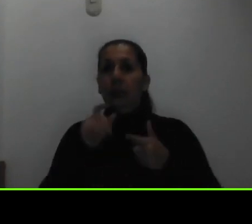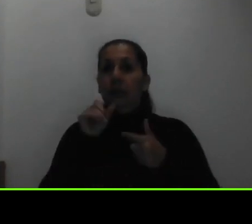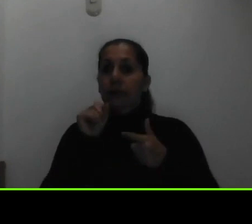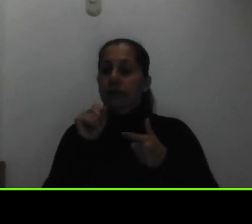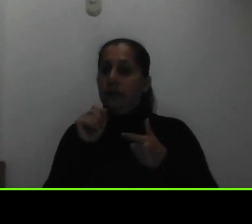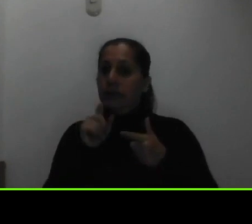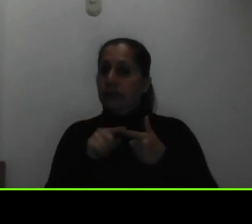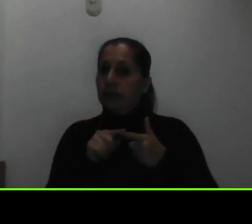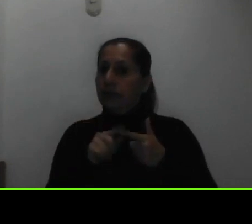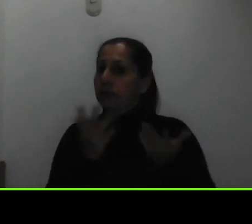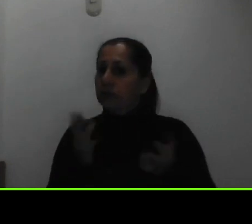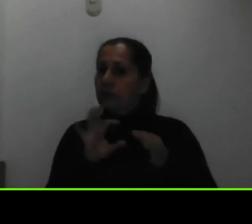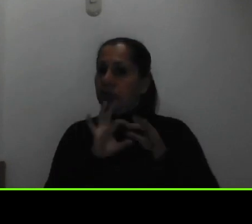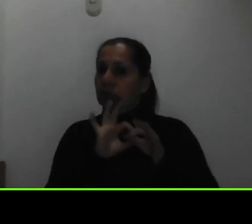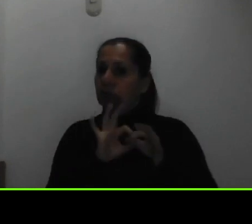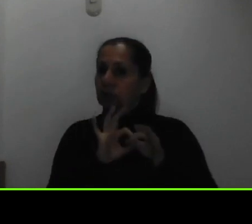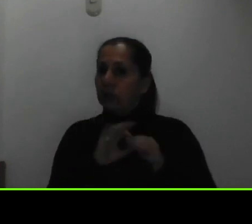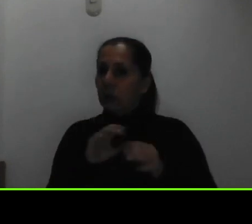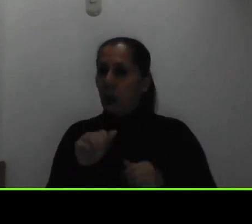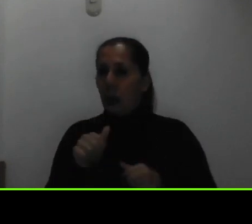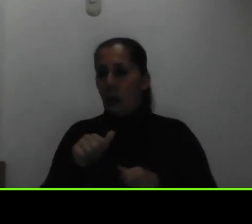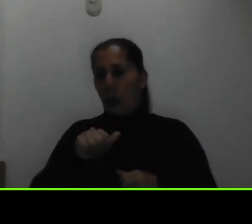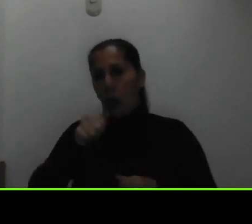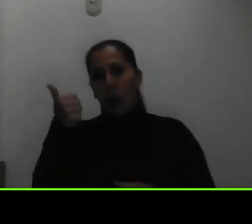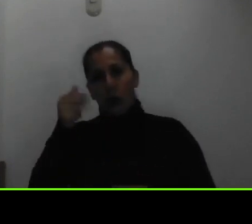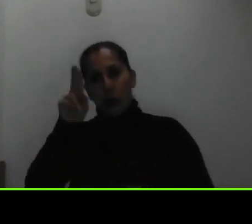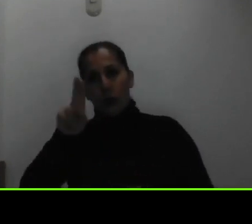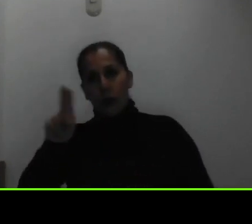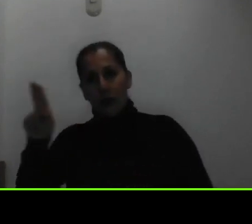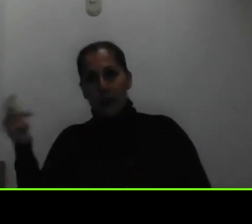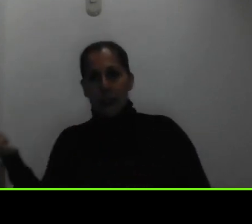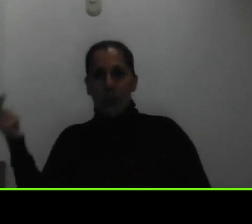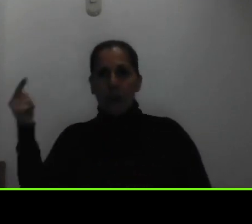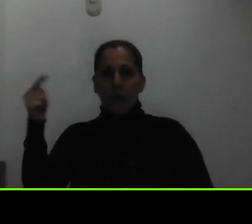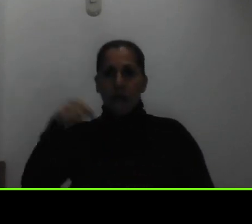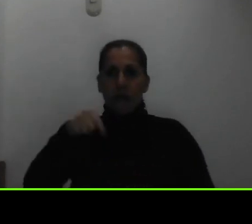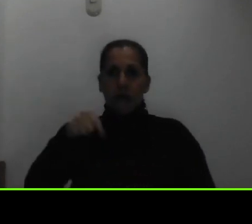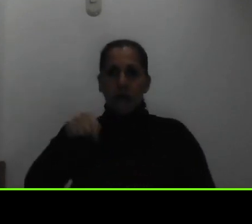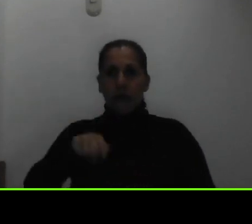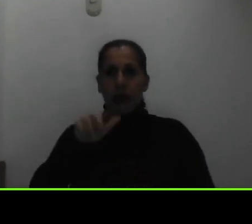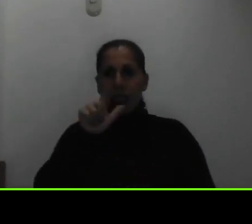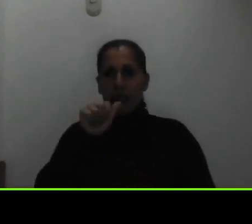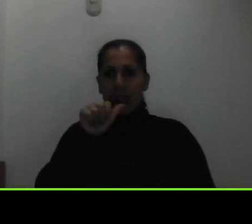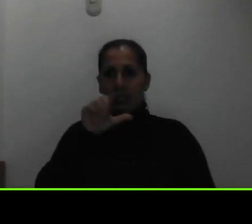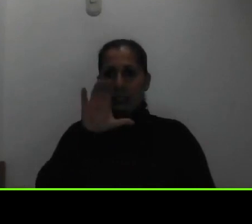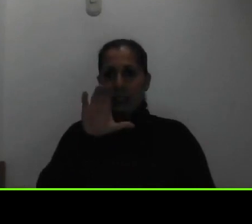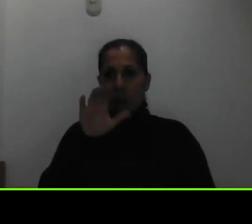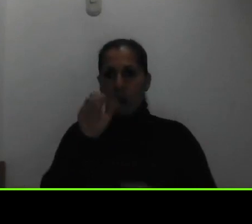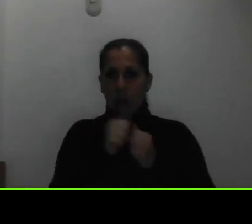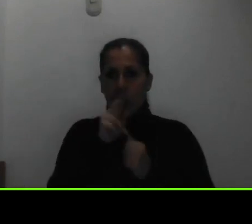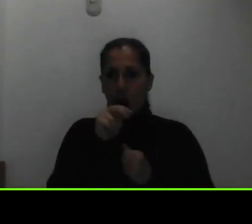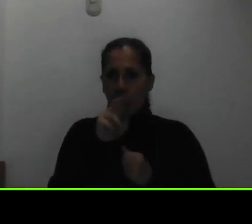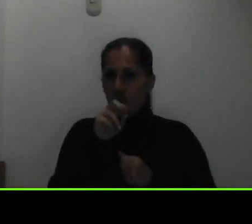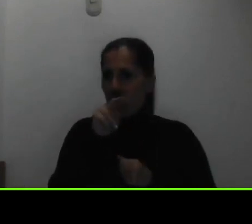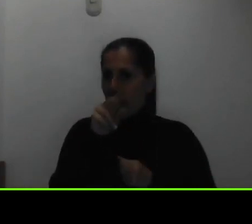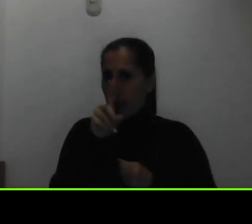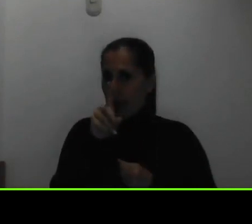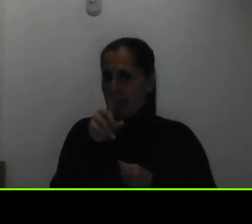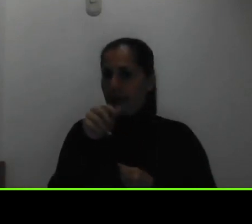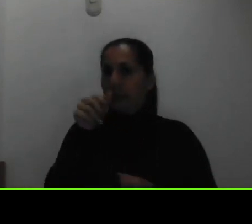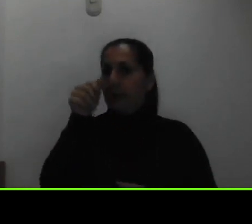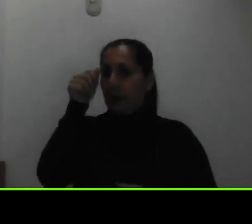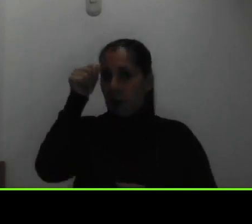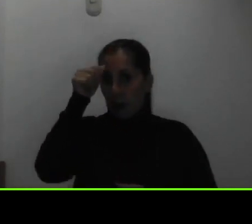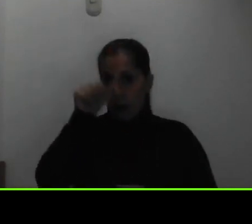si una persona venía de otra universidad y lo que quiere sacar con nosotros es la licenciatura recuerden para quienes han